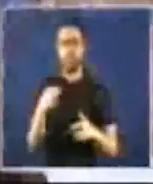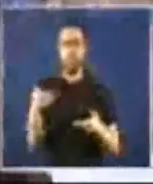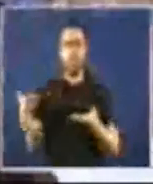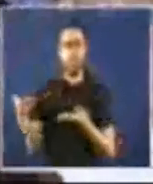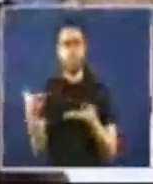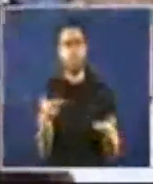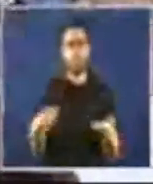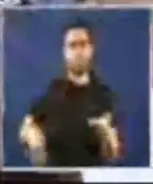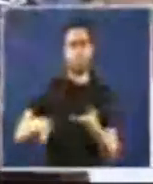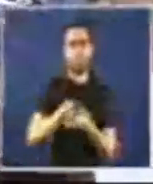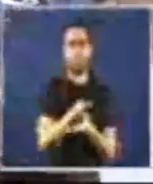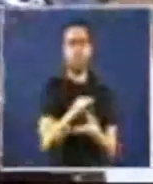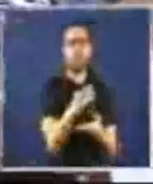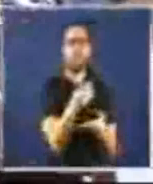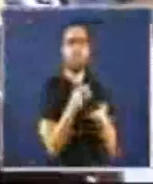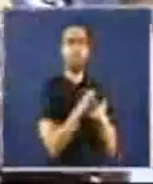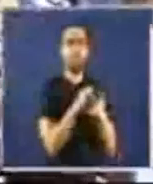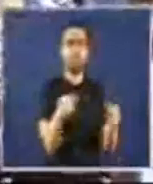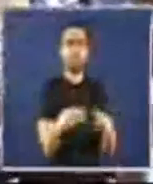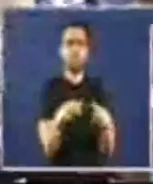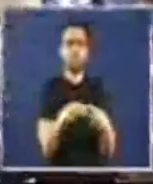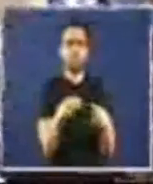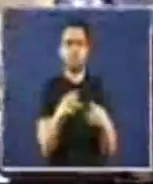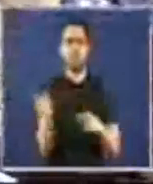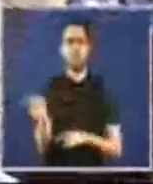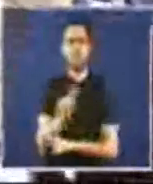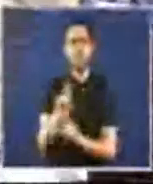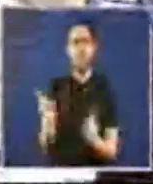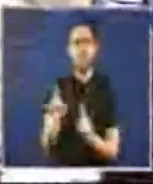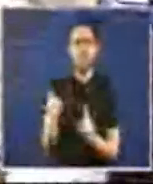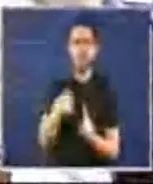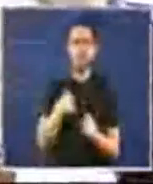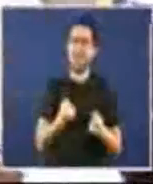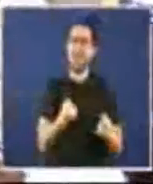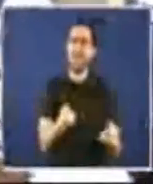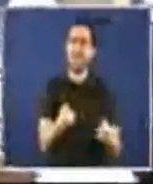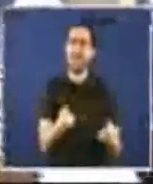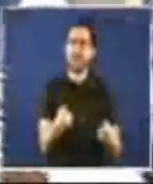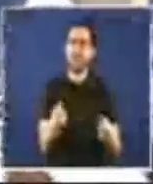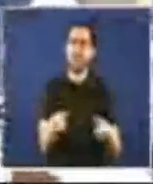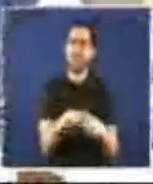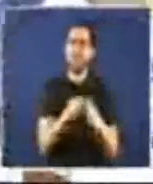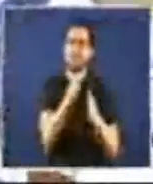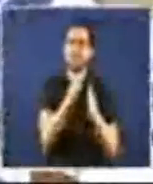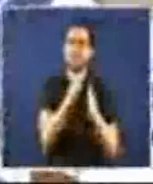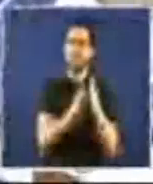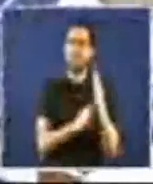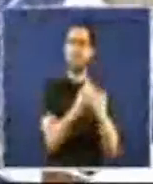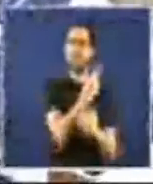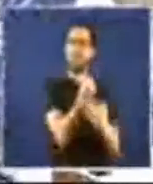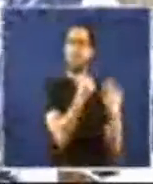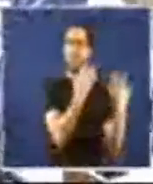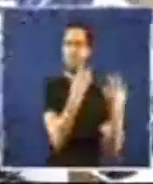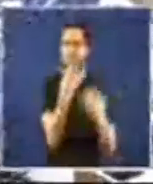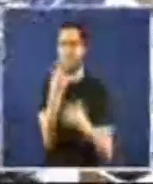Entre o 2009 e o 2014, o gasto social reducese nun das a 6%. Dos 2.200 e pico